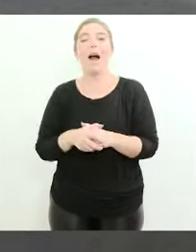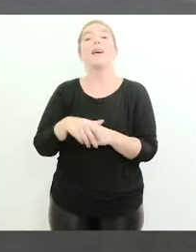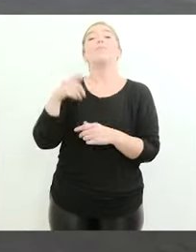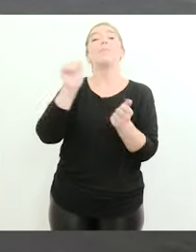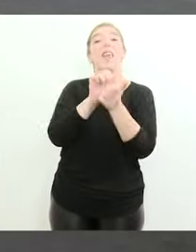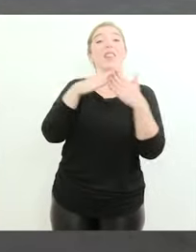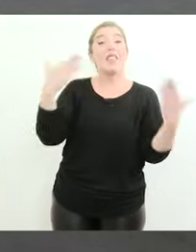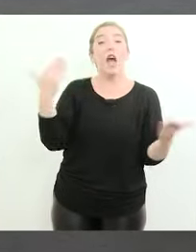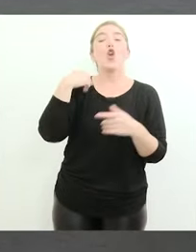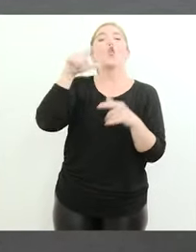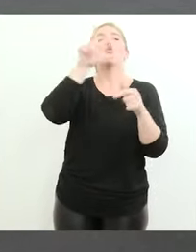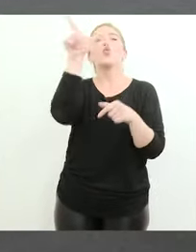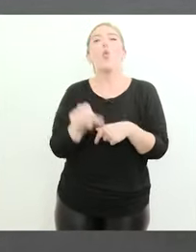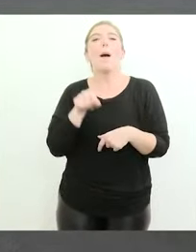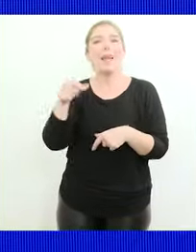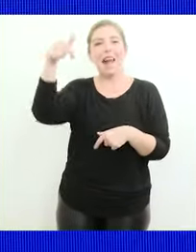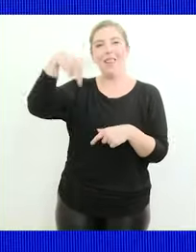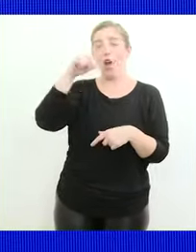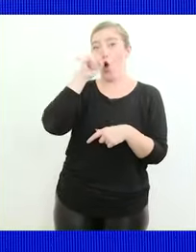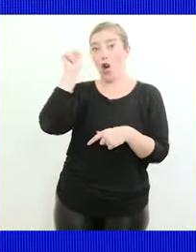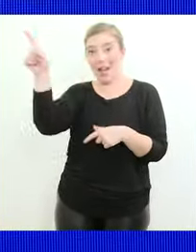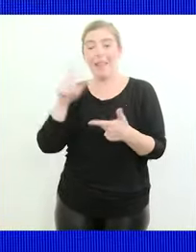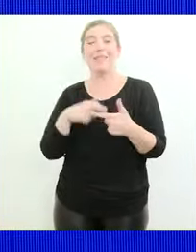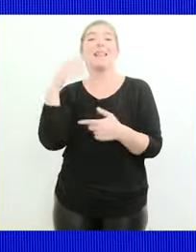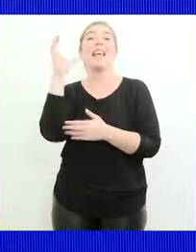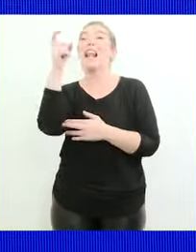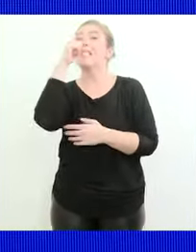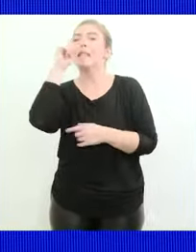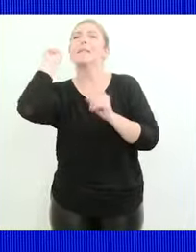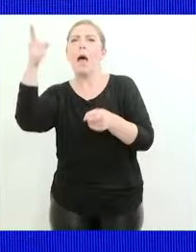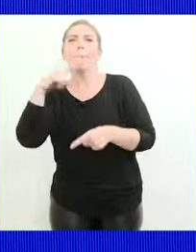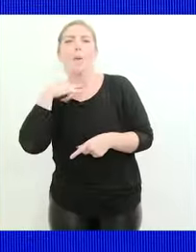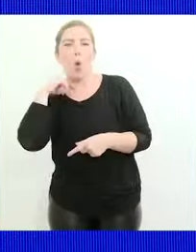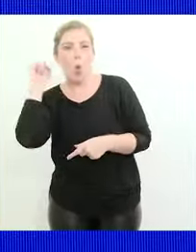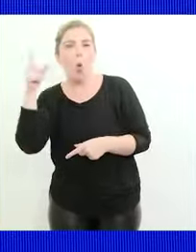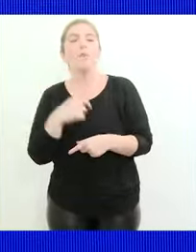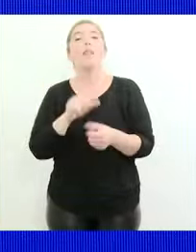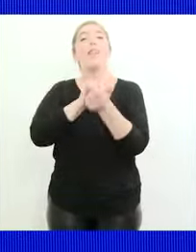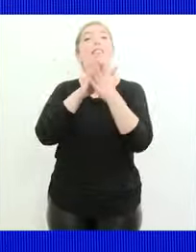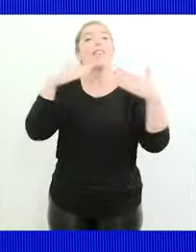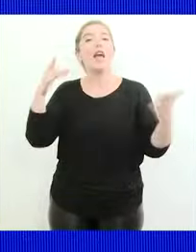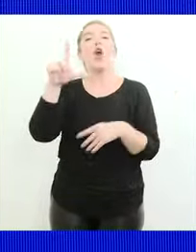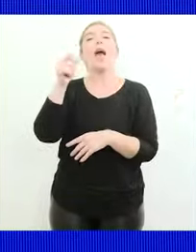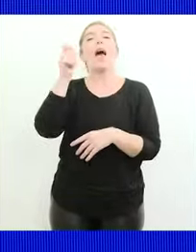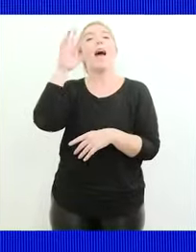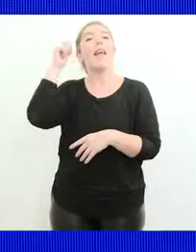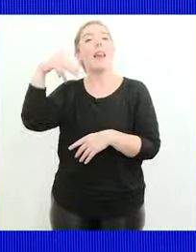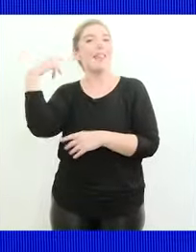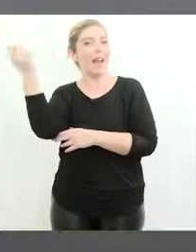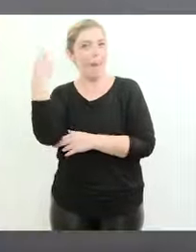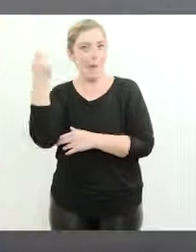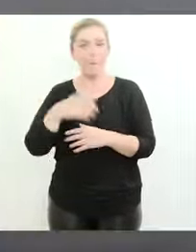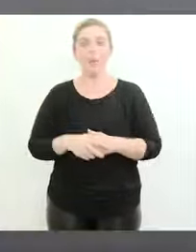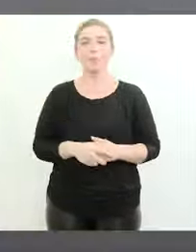diario El Tribuno de Jujuy, canal 7 también de Jujuy y el diario La Arena de La Pampa.